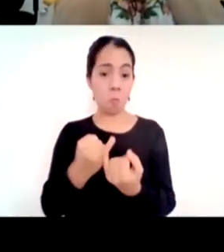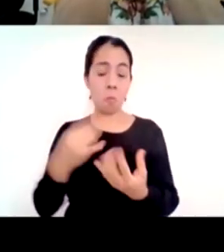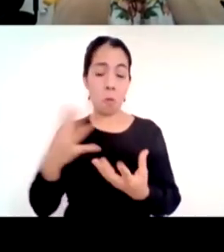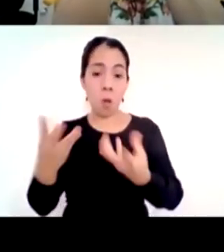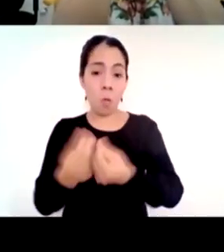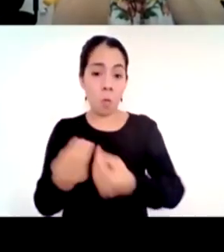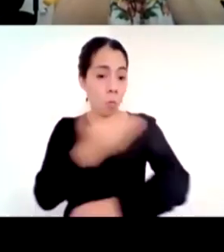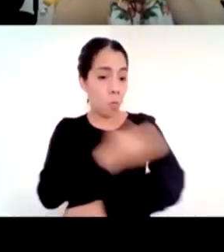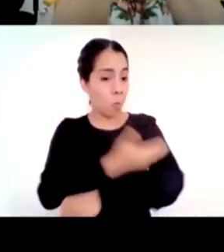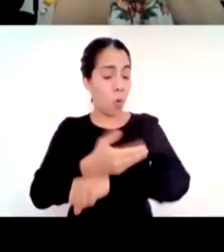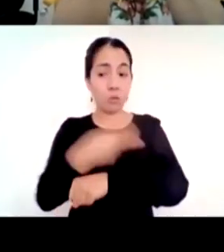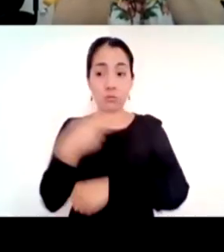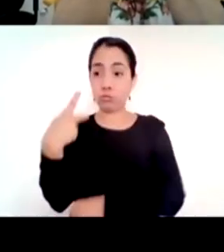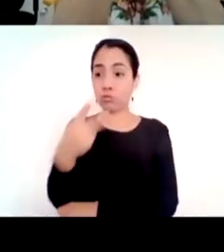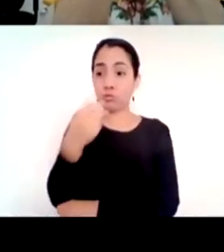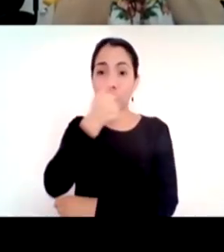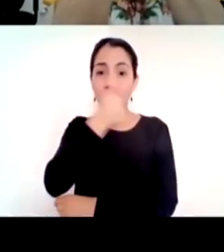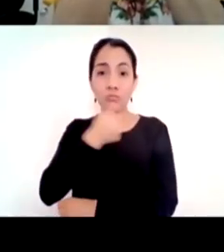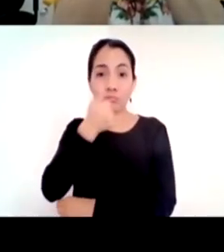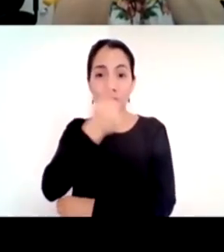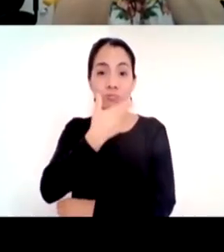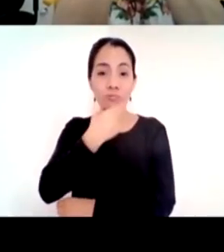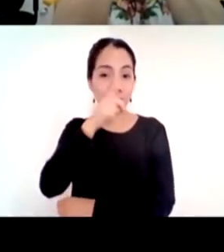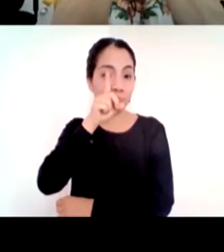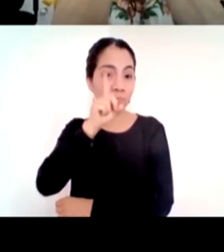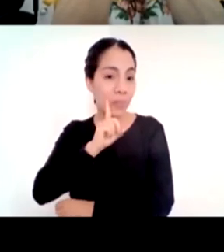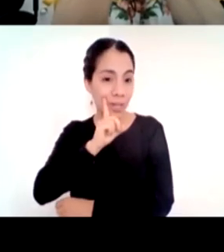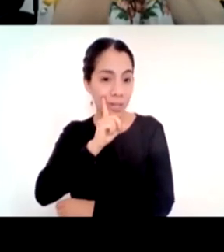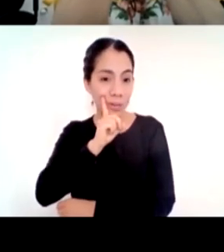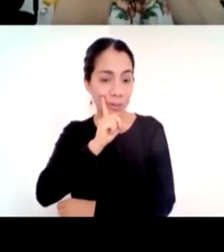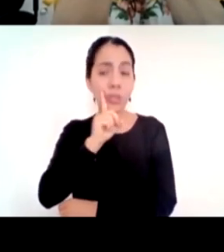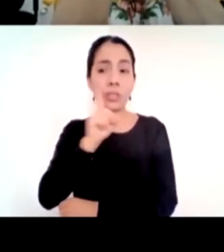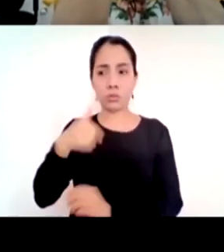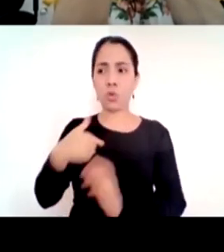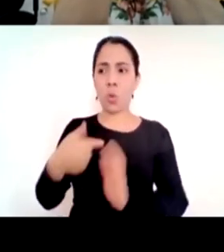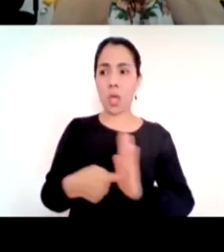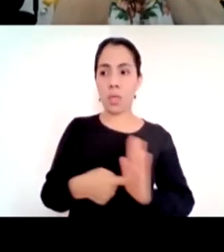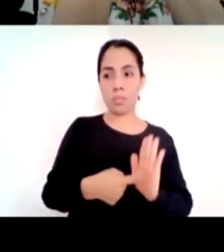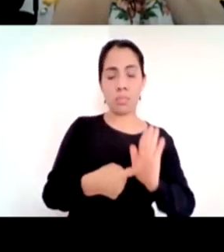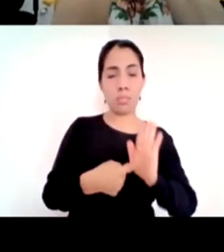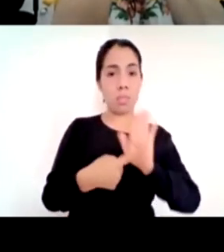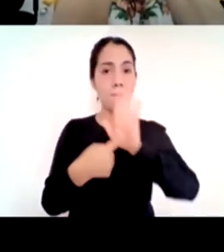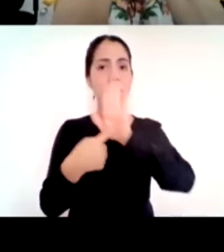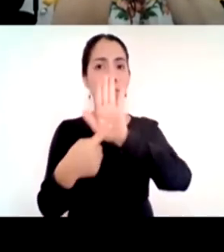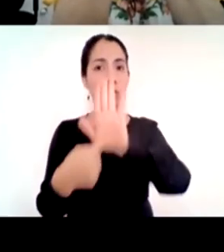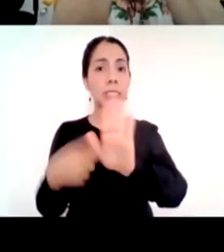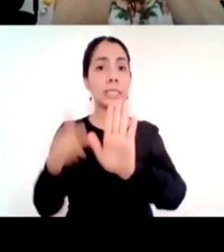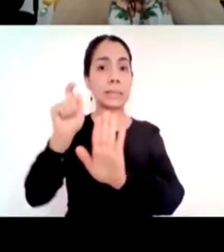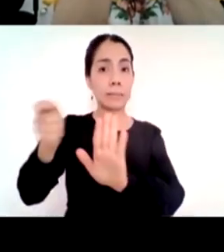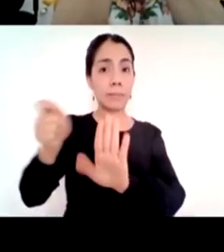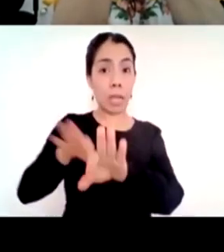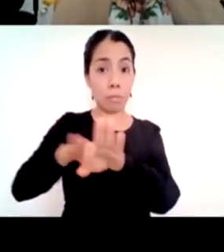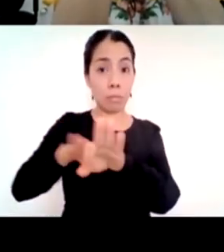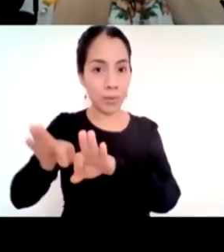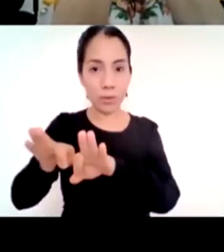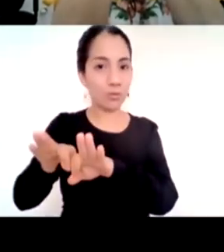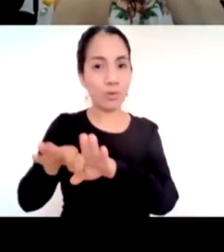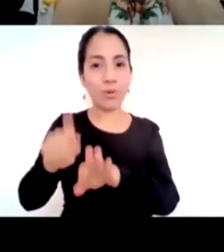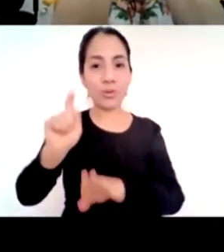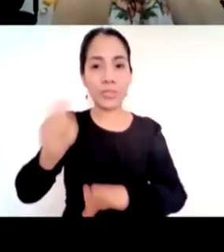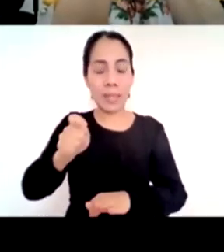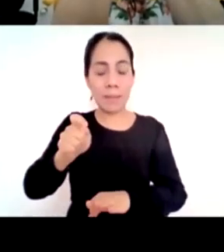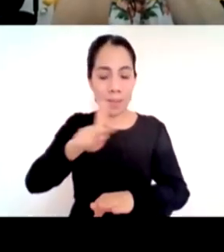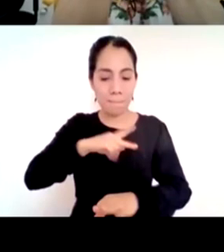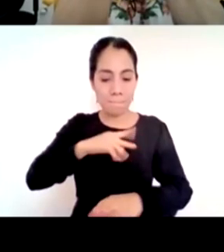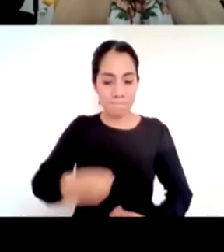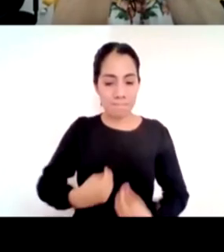que no es para ellos un trabajo ser maestra y maestro es una vocación de vida y